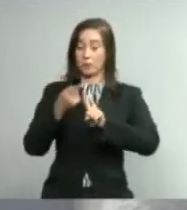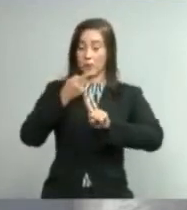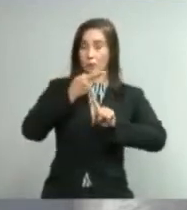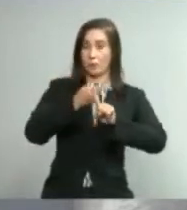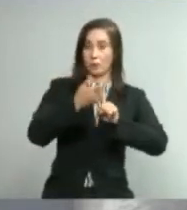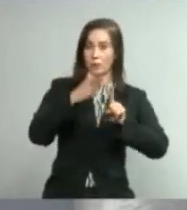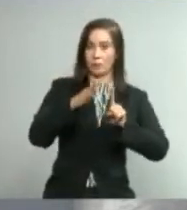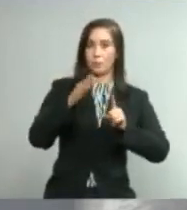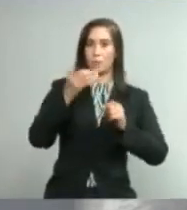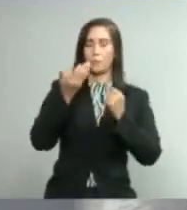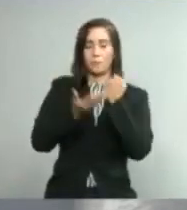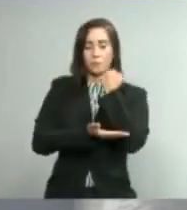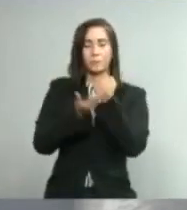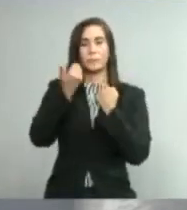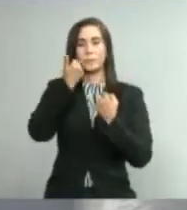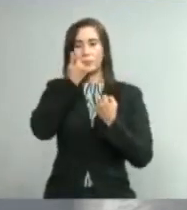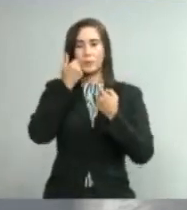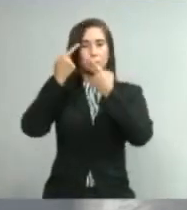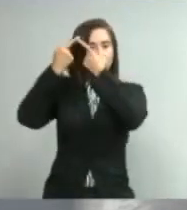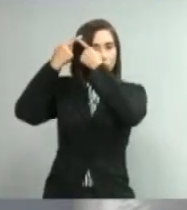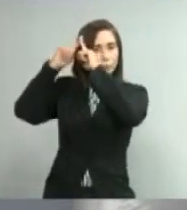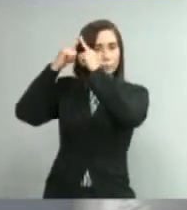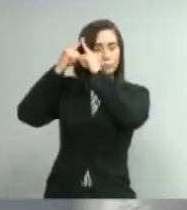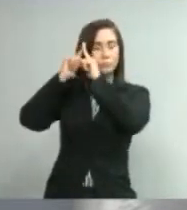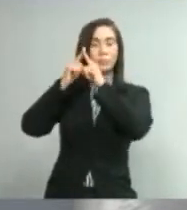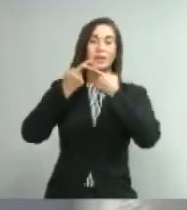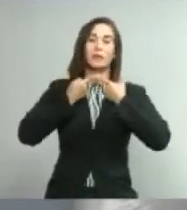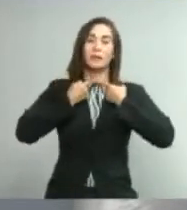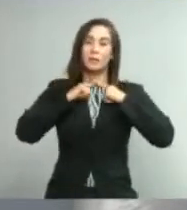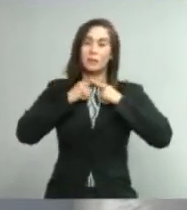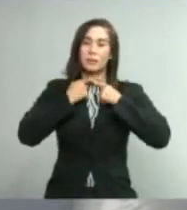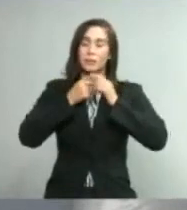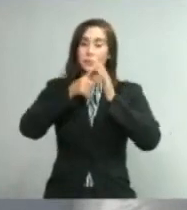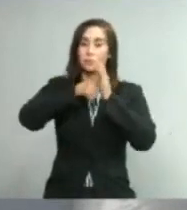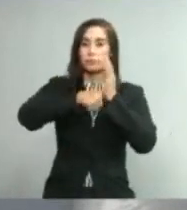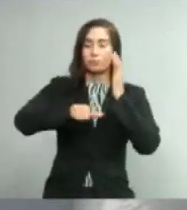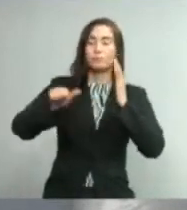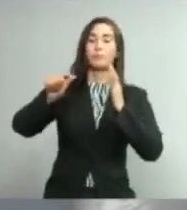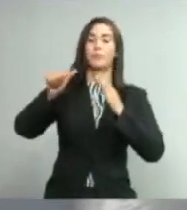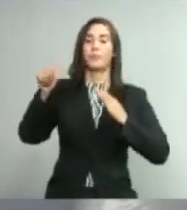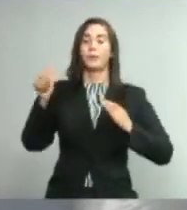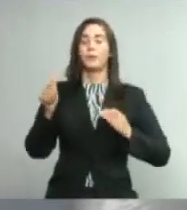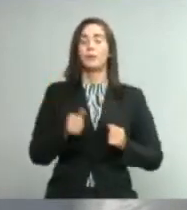dolor de cabeza, dolor de cabeza, garganta, diarreas,